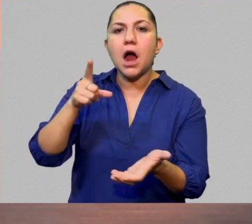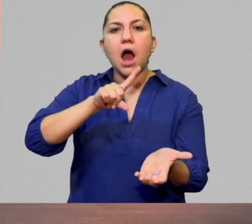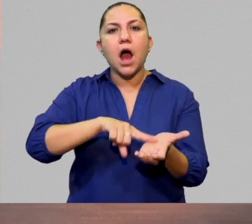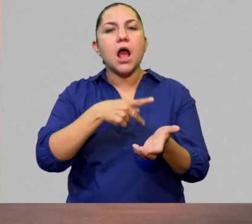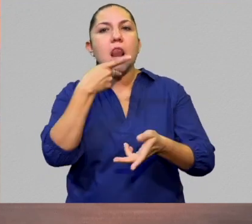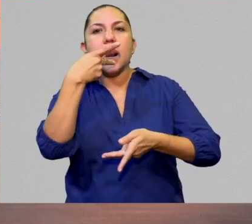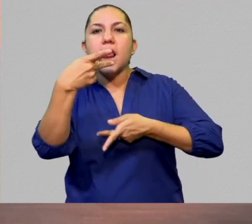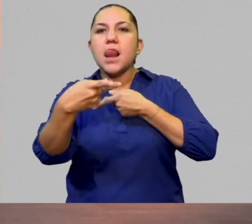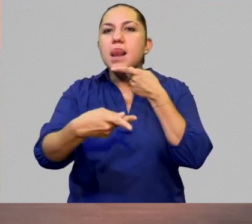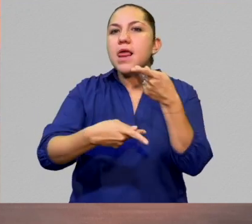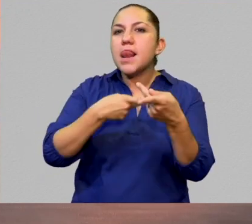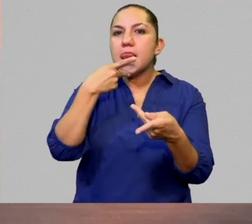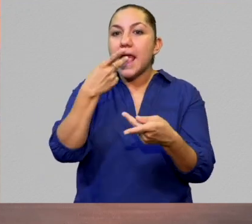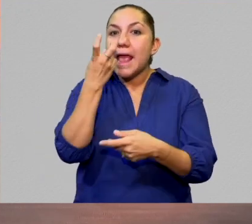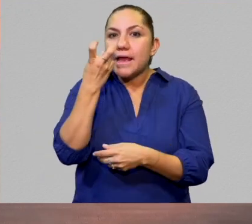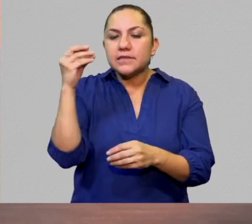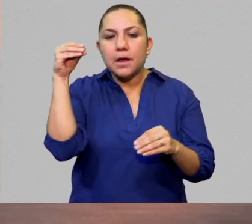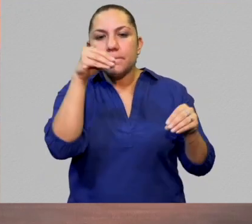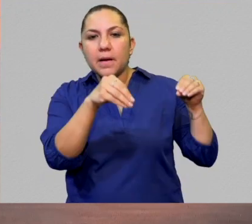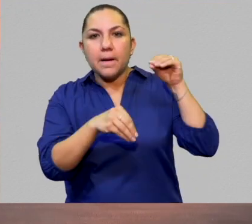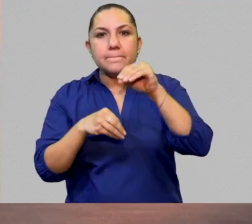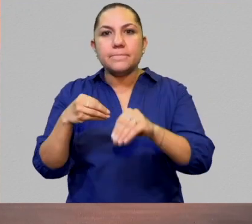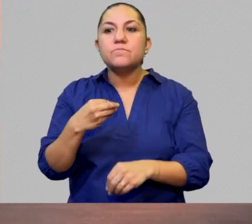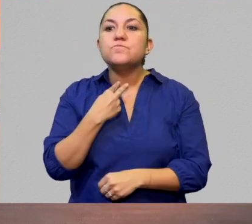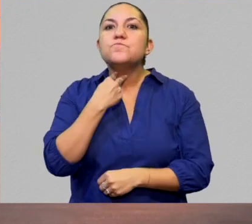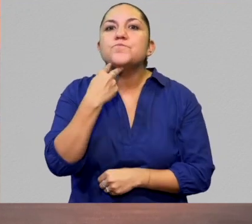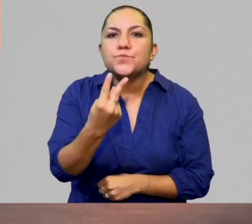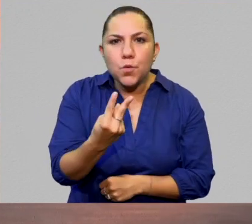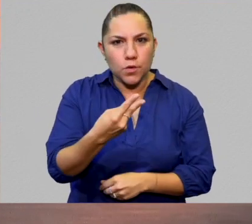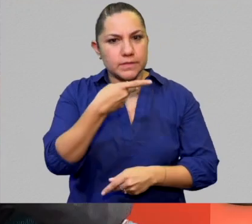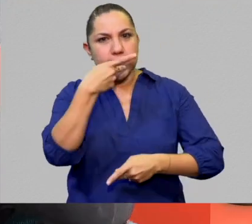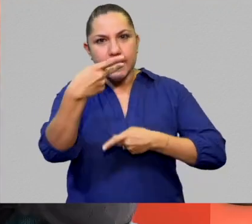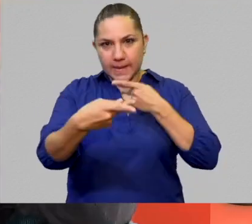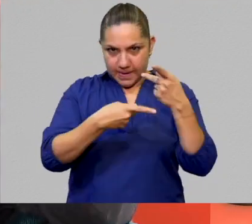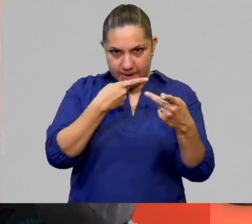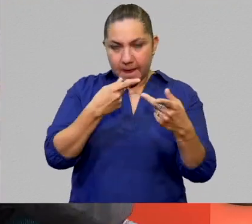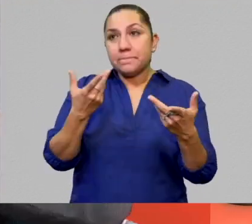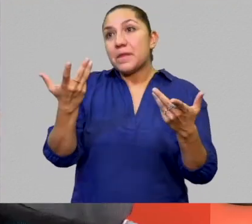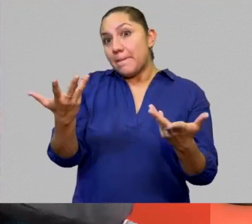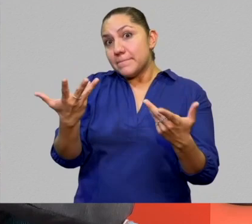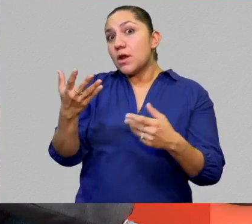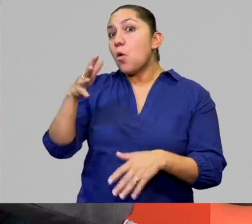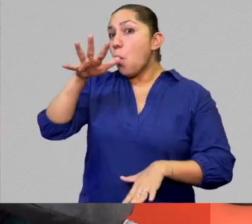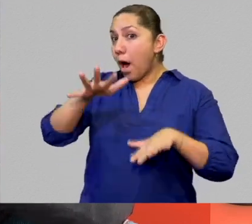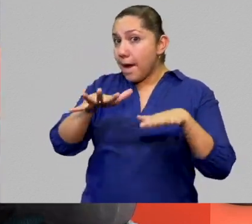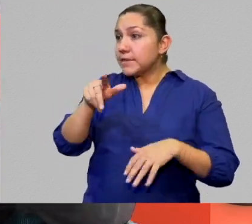escritura, pero también eso se suele confundir porque se puede, o se ha tomado como